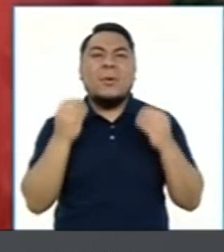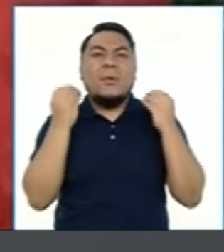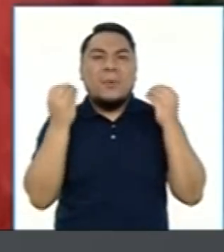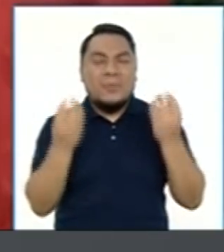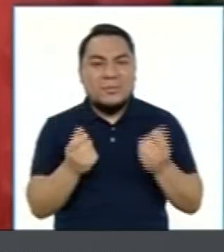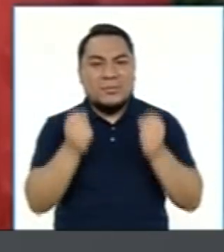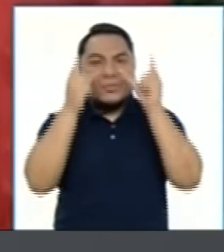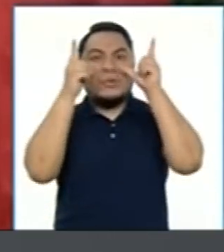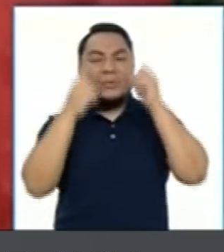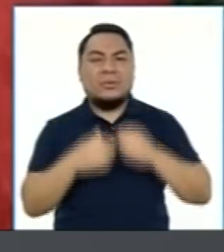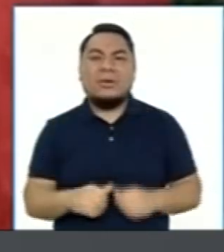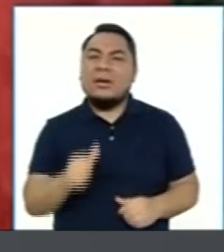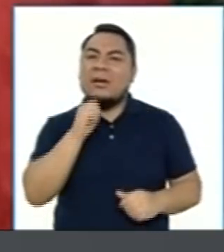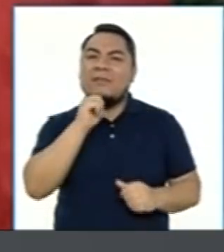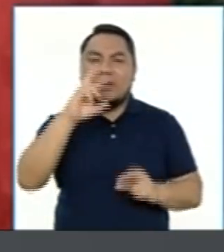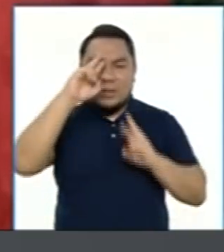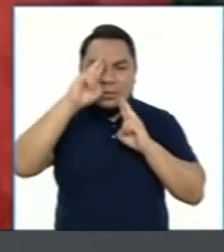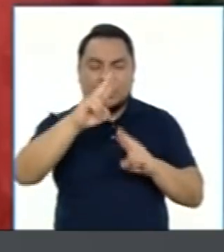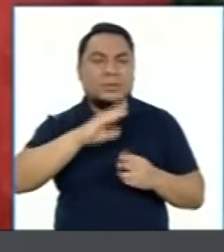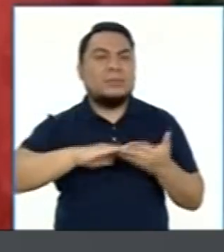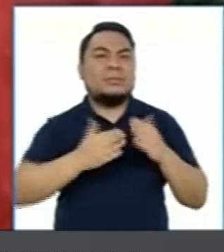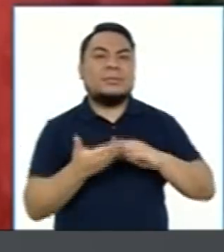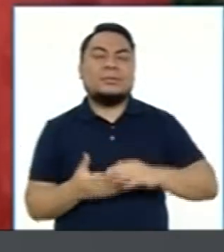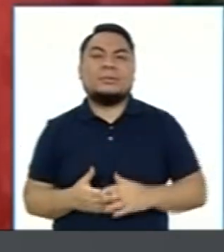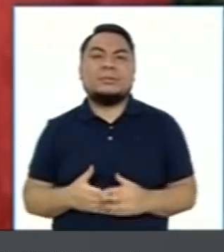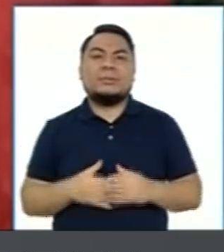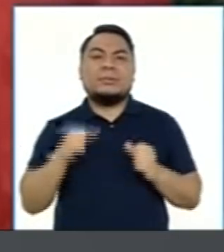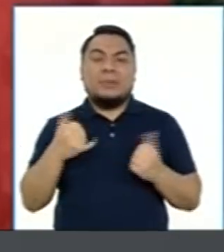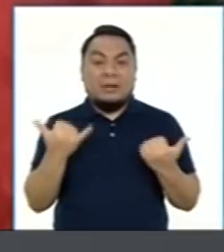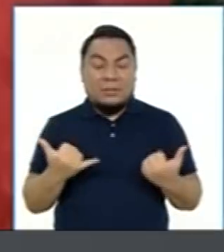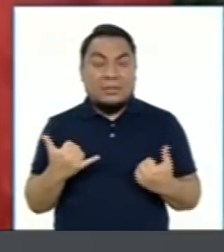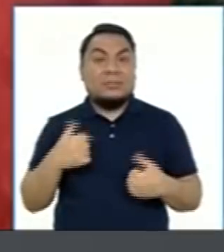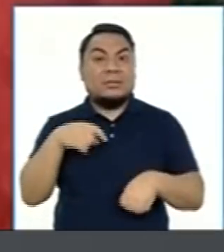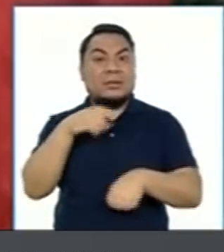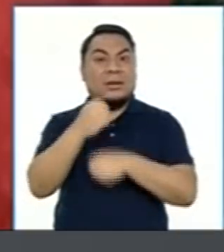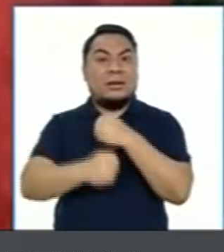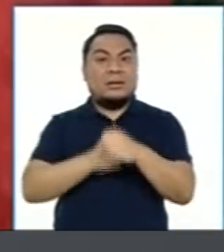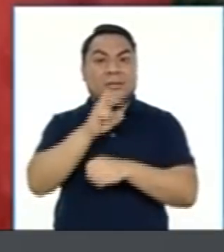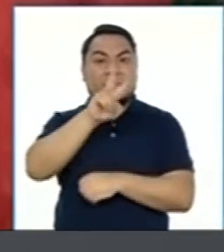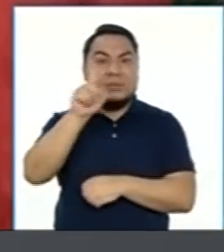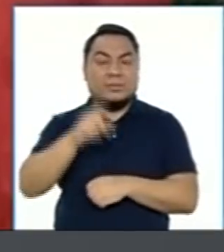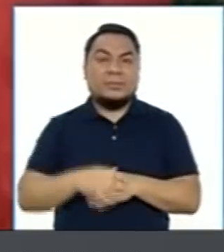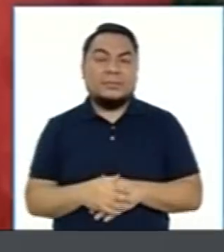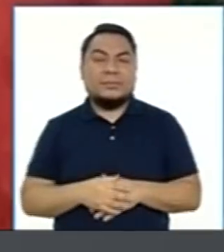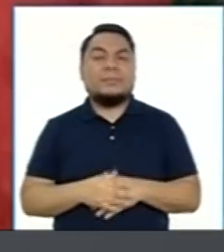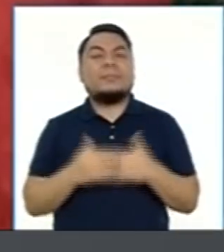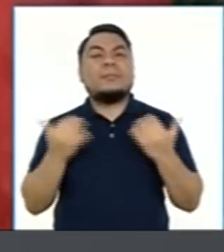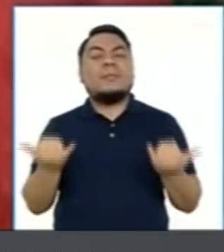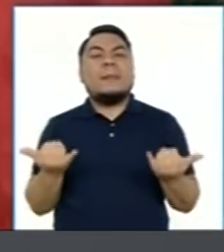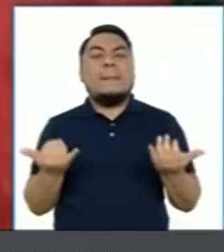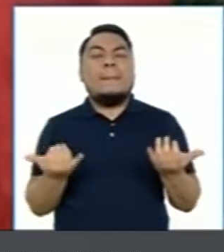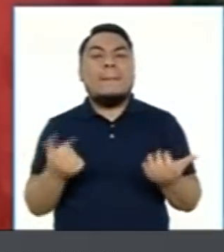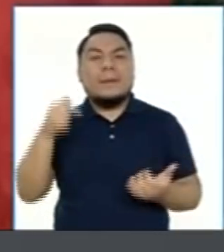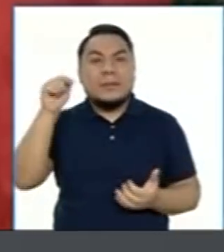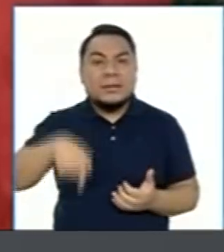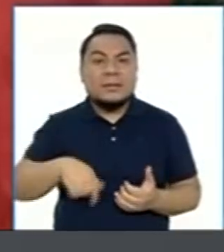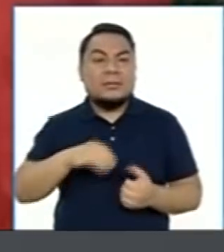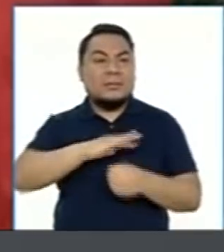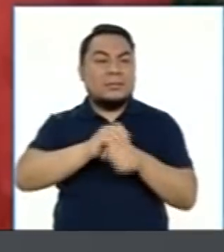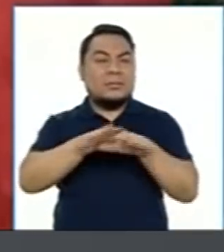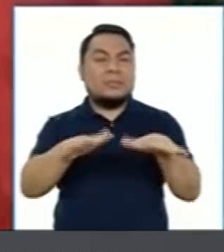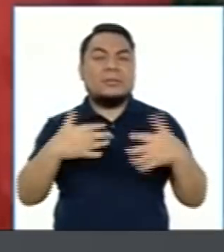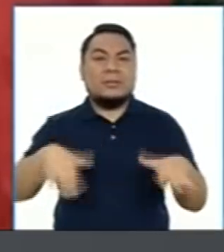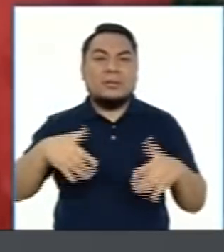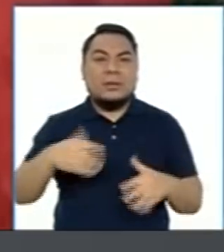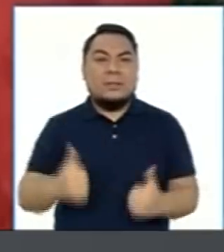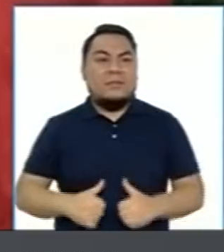¿qué tal falta de respeto a la población? En pleno siglo XXI, ¿no? Y precisamente en una pandemia como